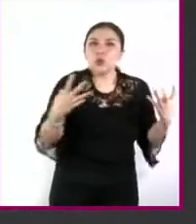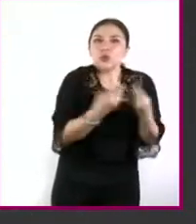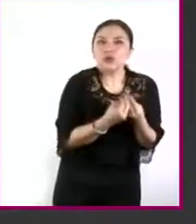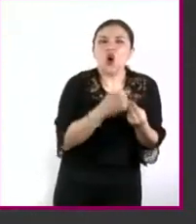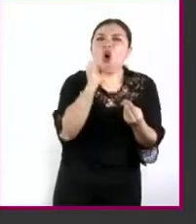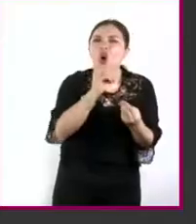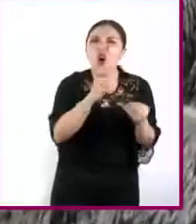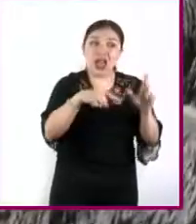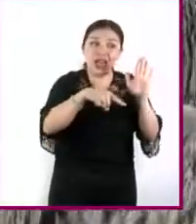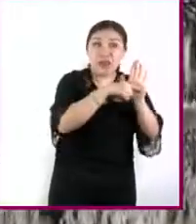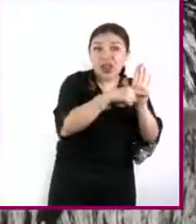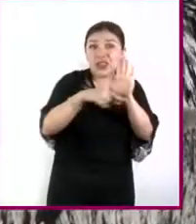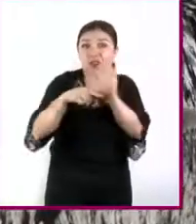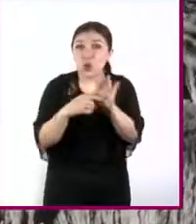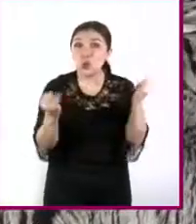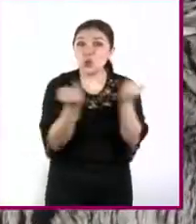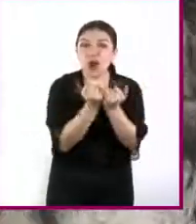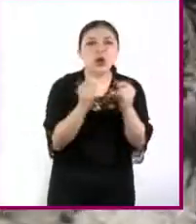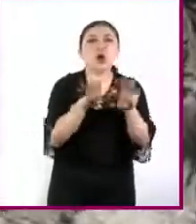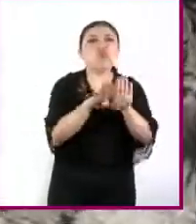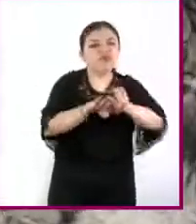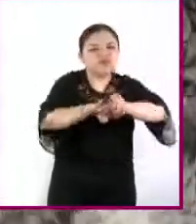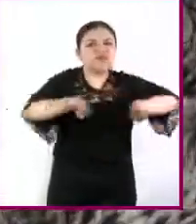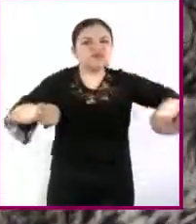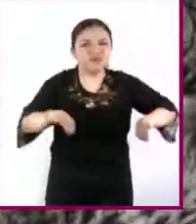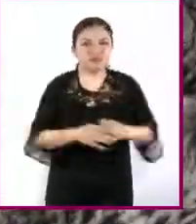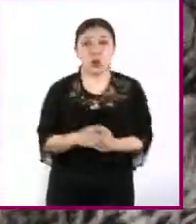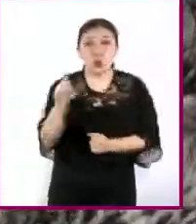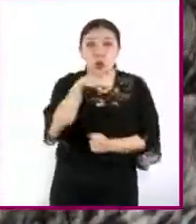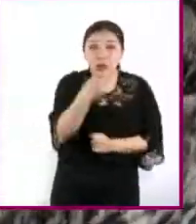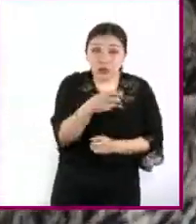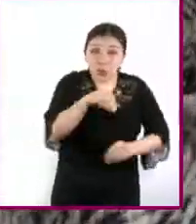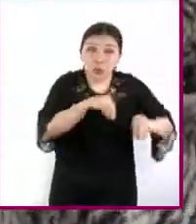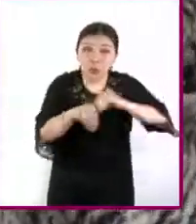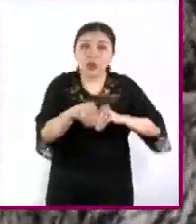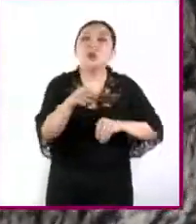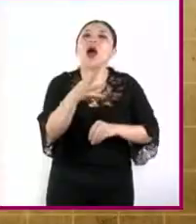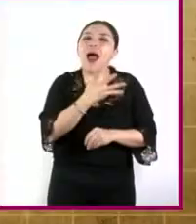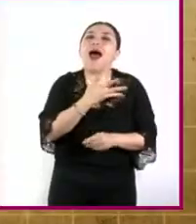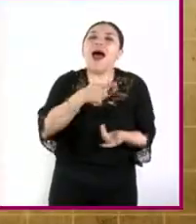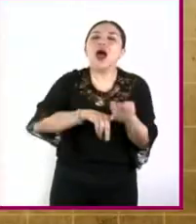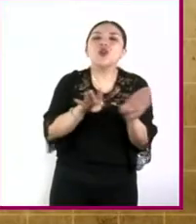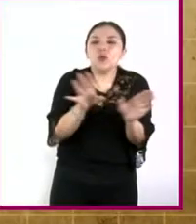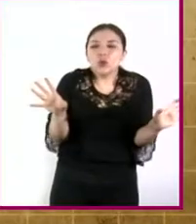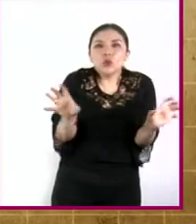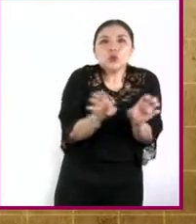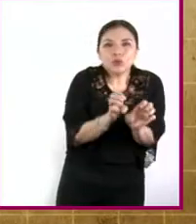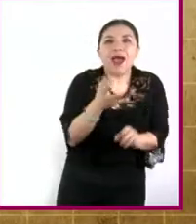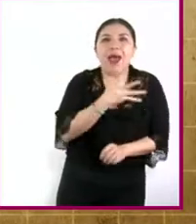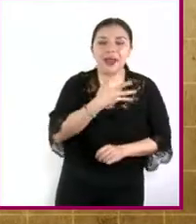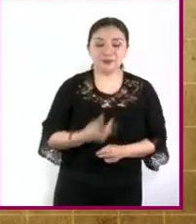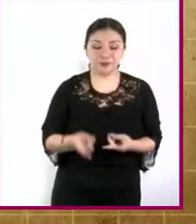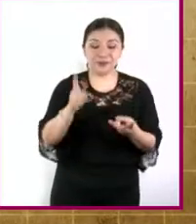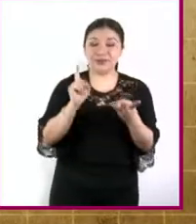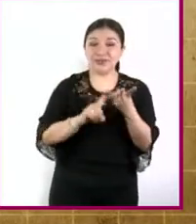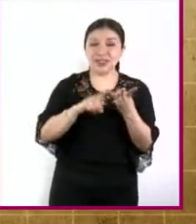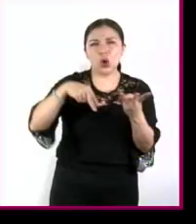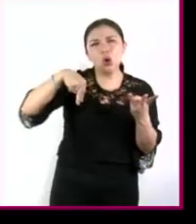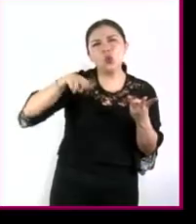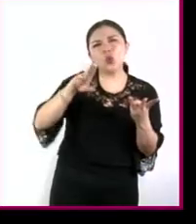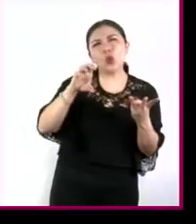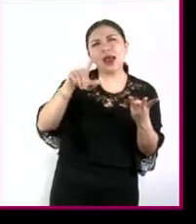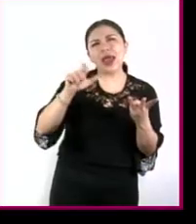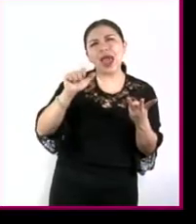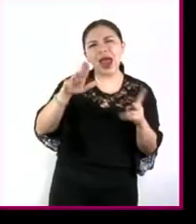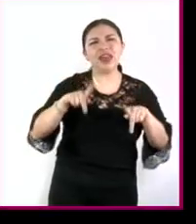mismo signo cuando estas cargas están en movimiento generan magnetismo la tercera fuerza es la nuclear débil